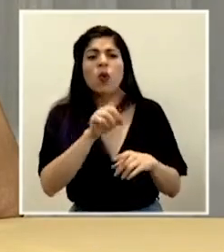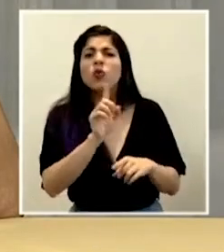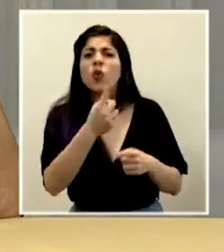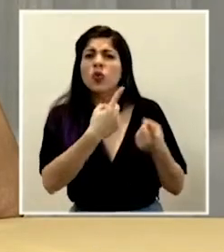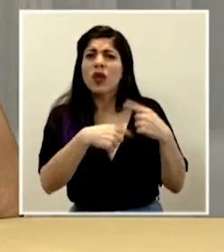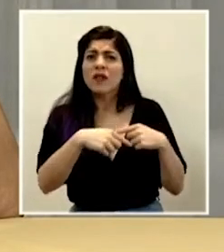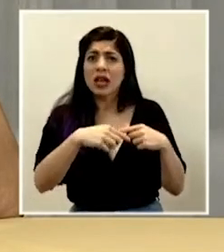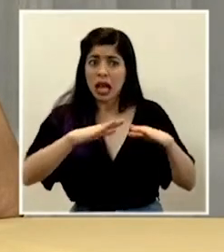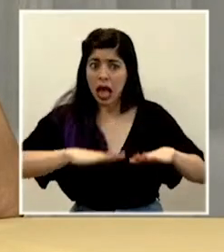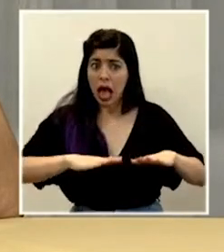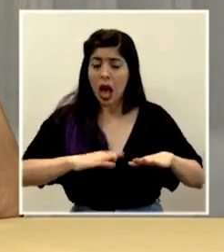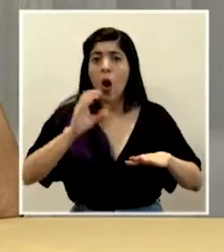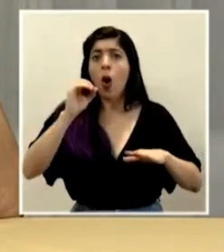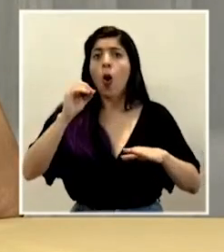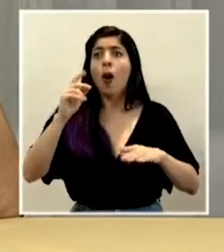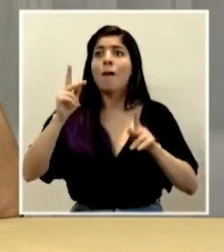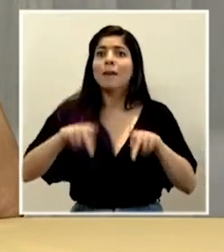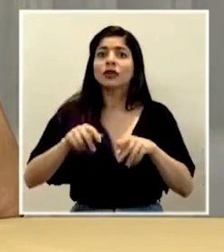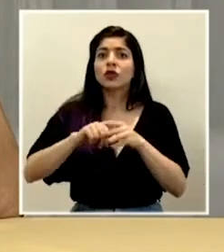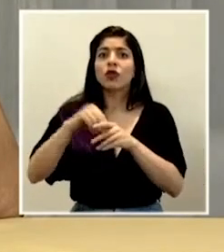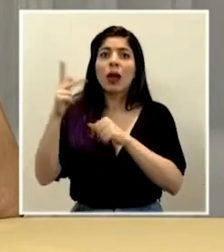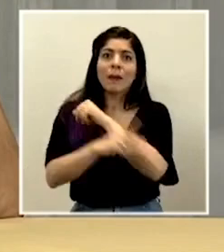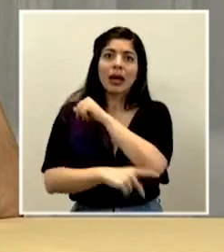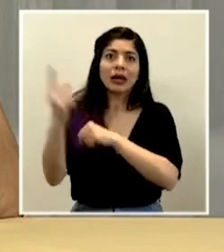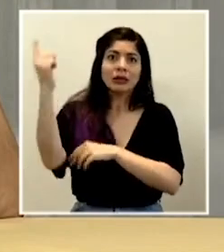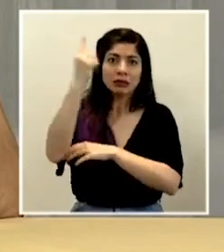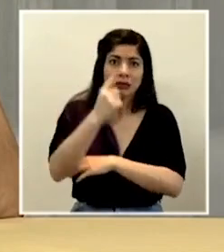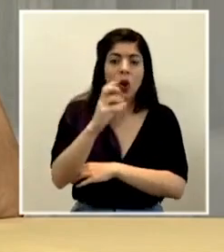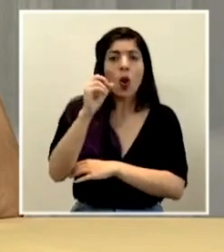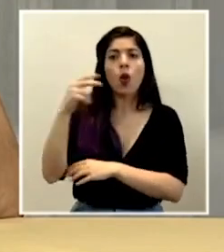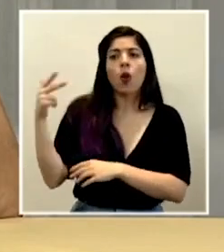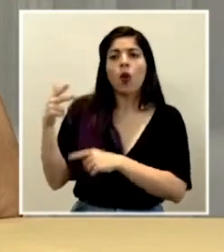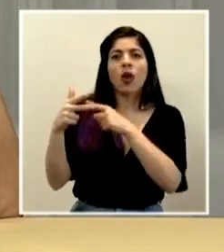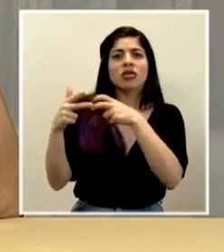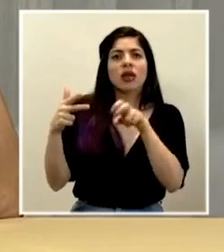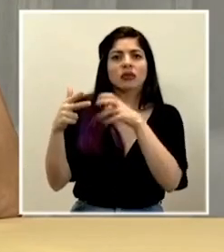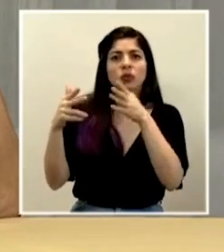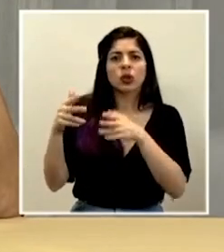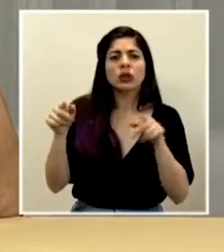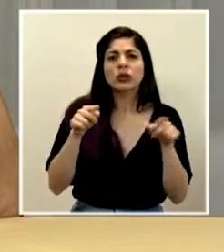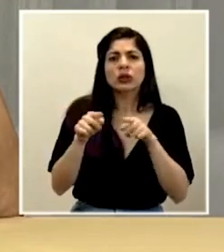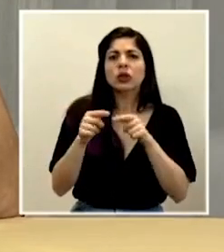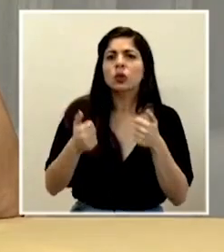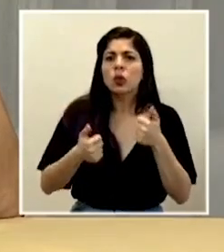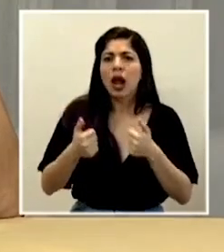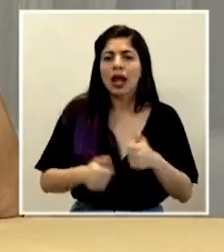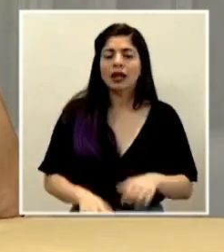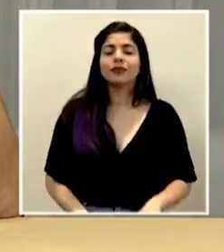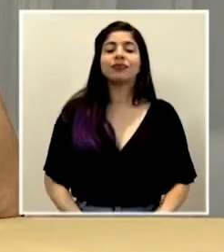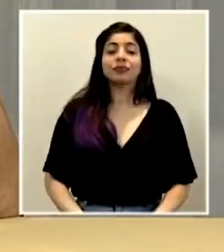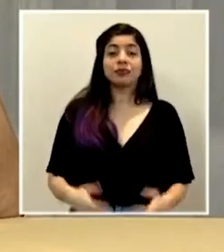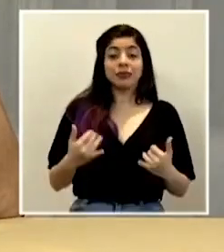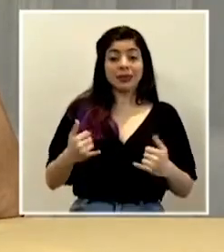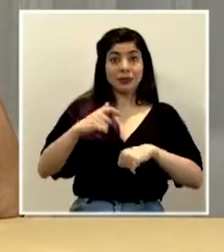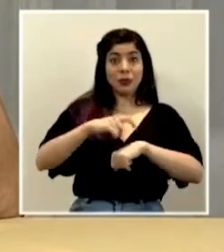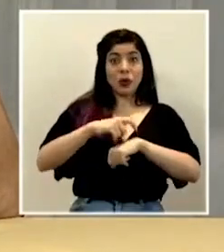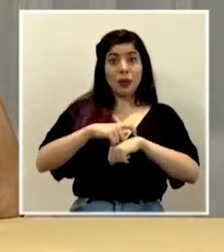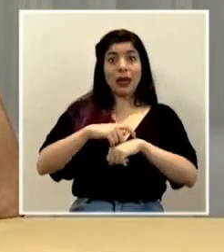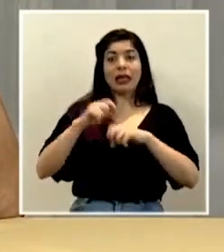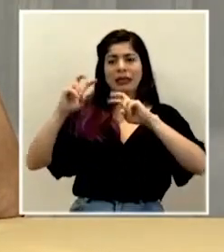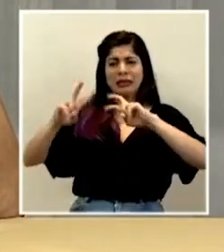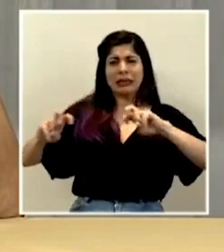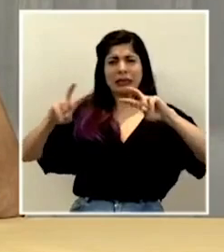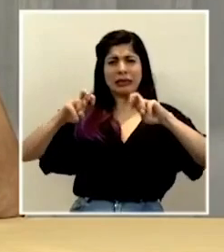¿Locales, repatriados o transportistas? Sí, en este momento, por justamente la dinámica que estamos siguiendo de un muestreo